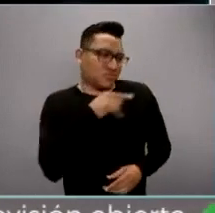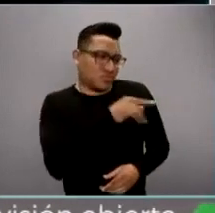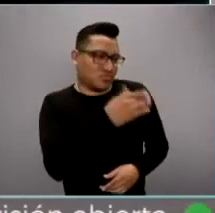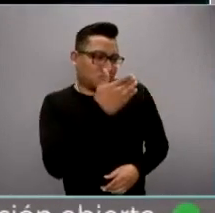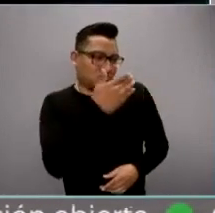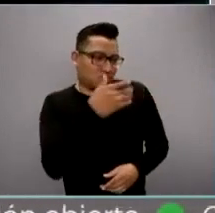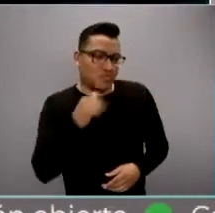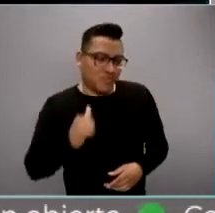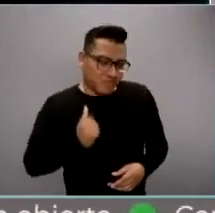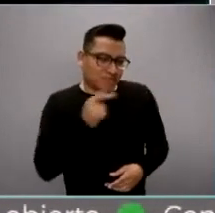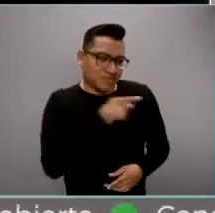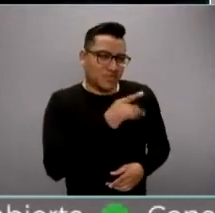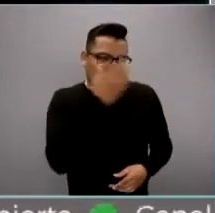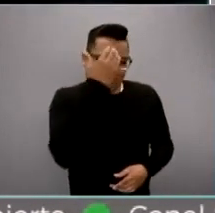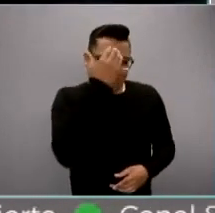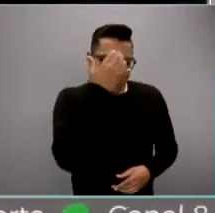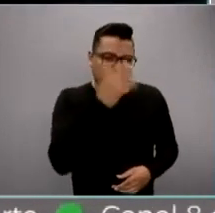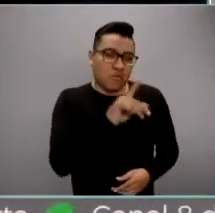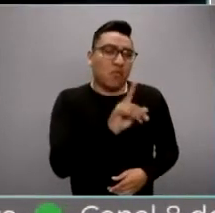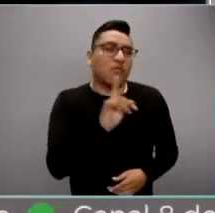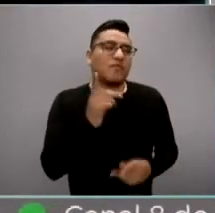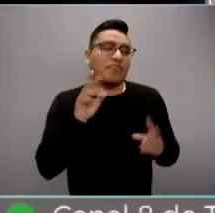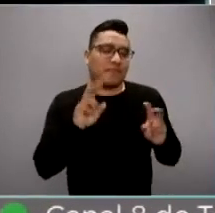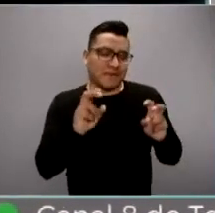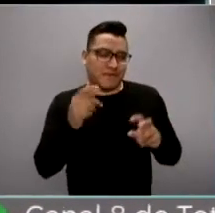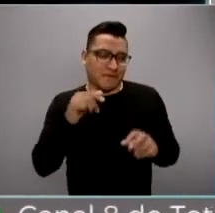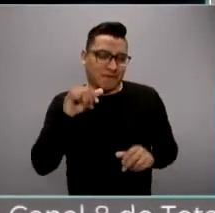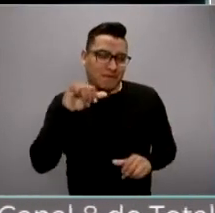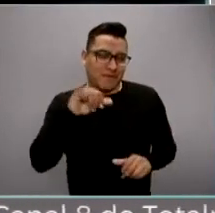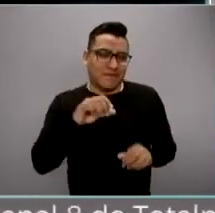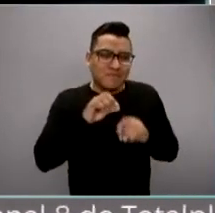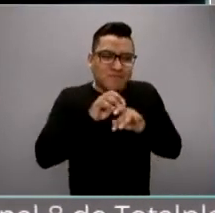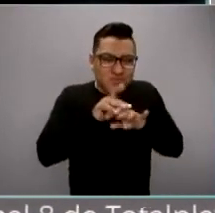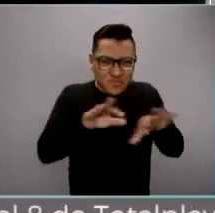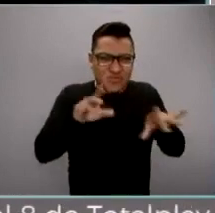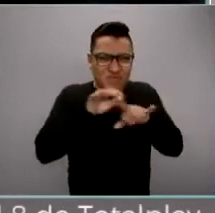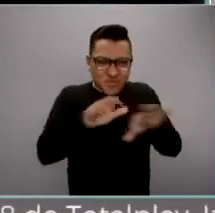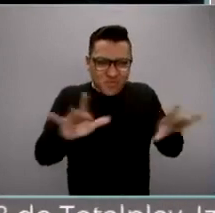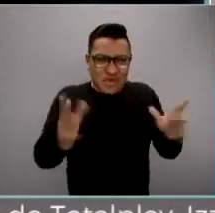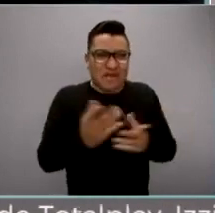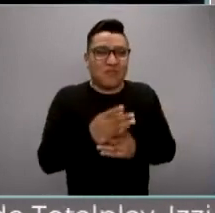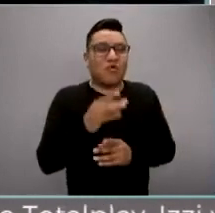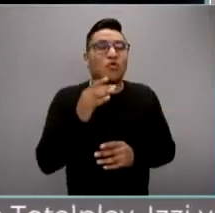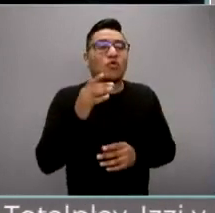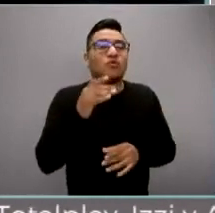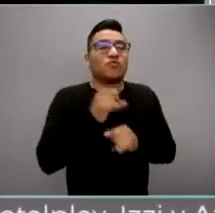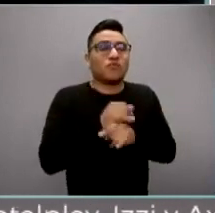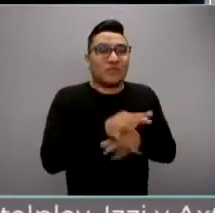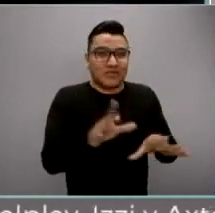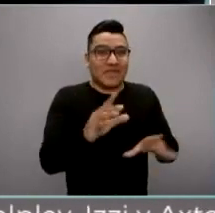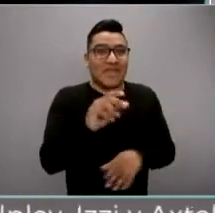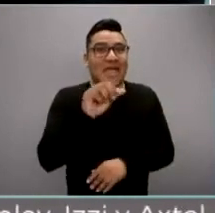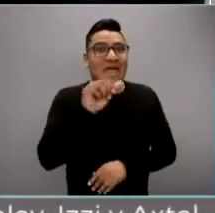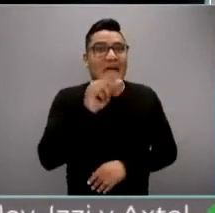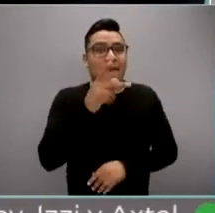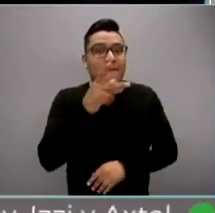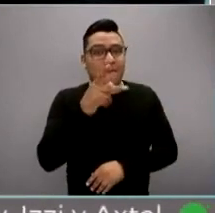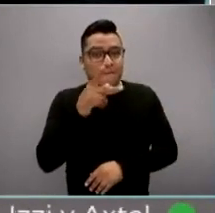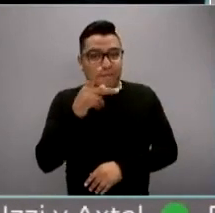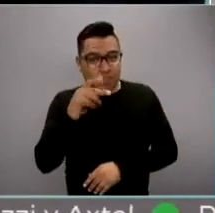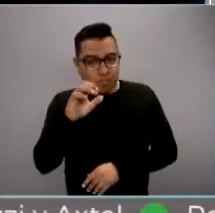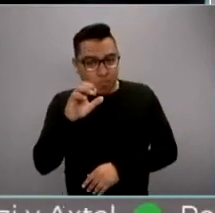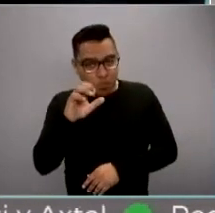Ofelia, sobre un tema que estuvo bastante viral hoy y es los datos abiertos de movilidad que publicó Apple, ya se habían publicado los de Google.